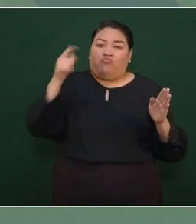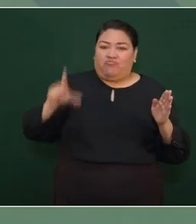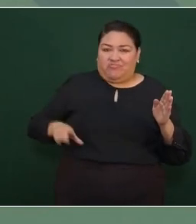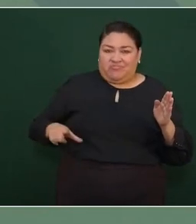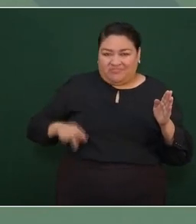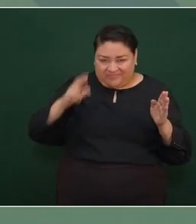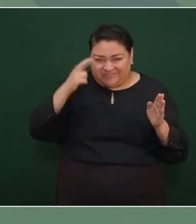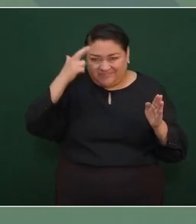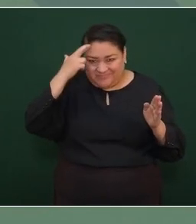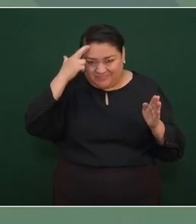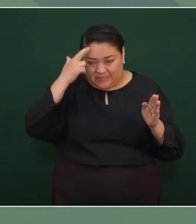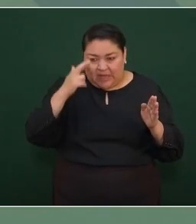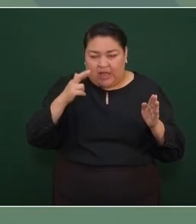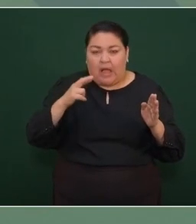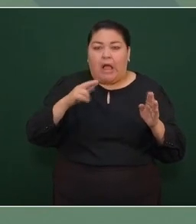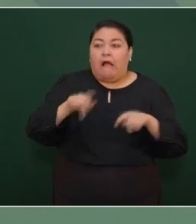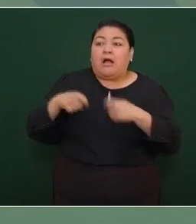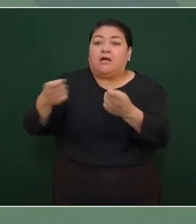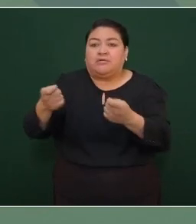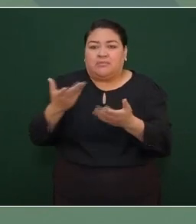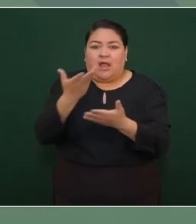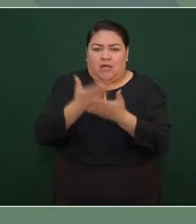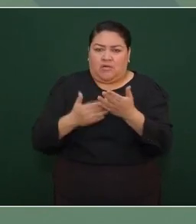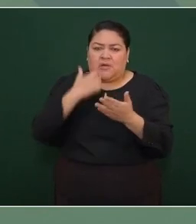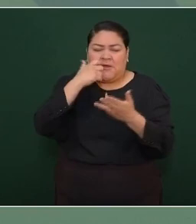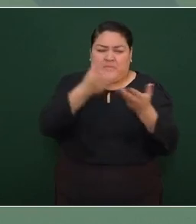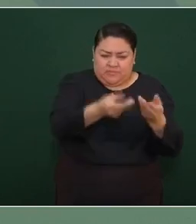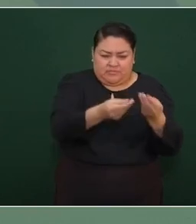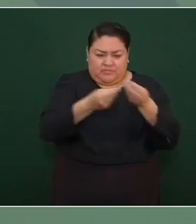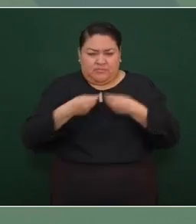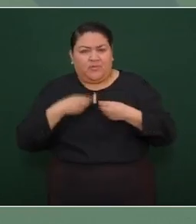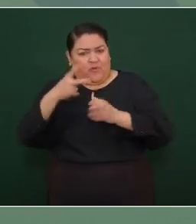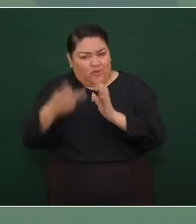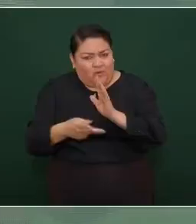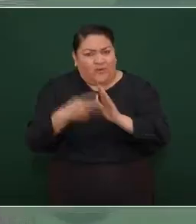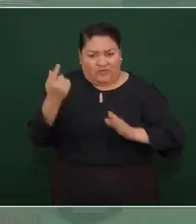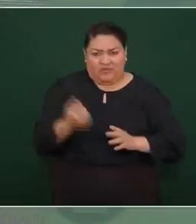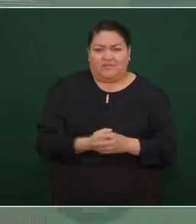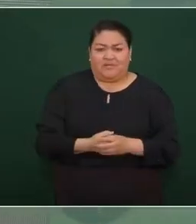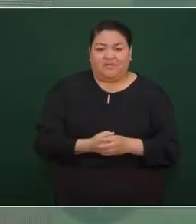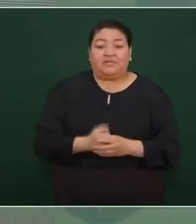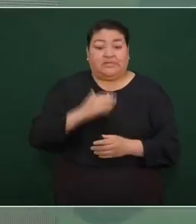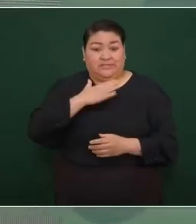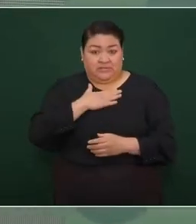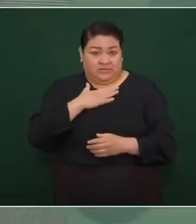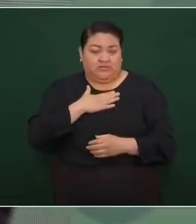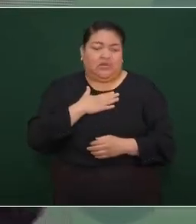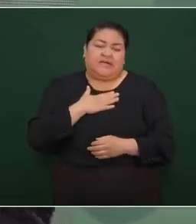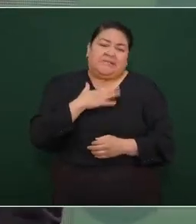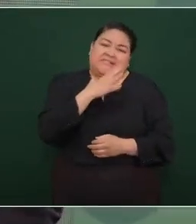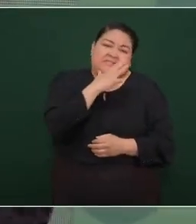sí entonces ya no vamos nosotros a poder